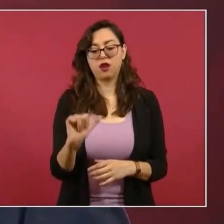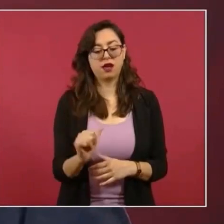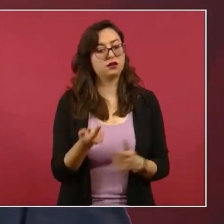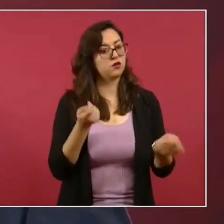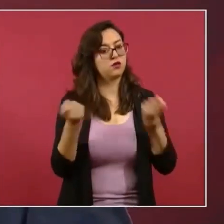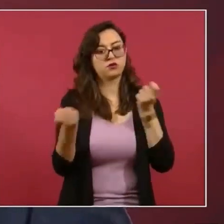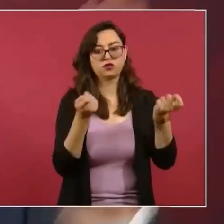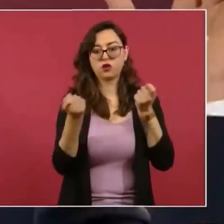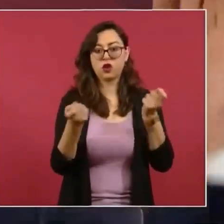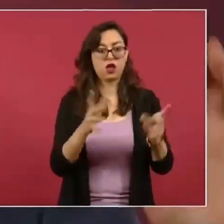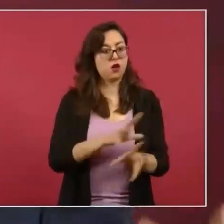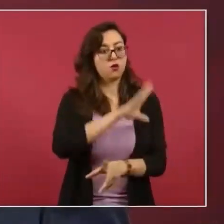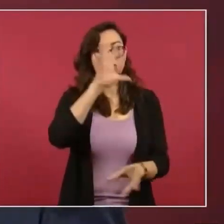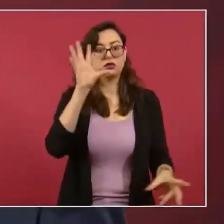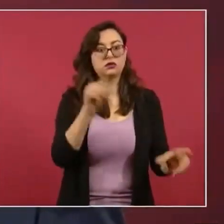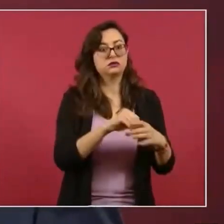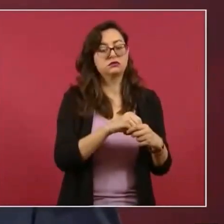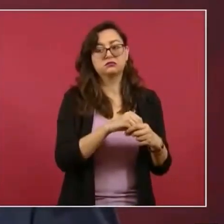y ya